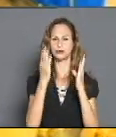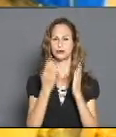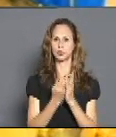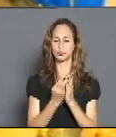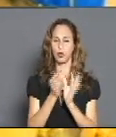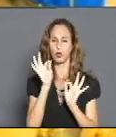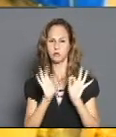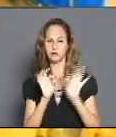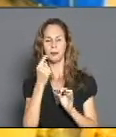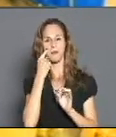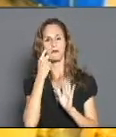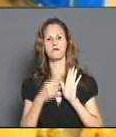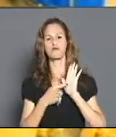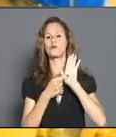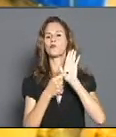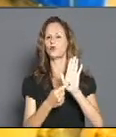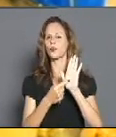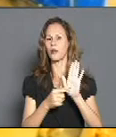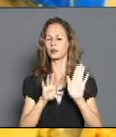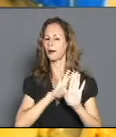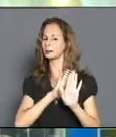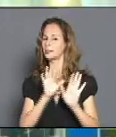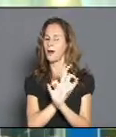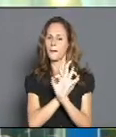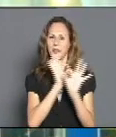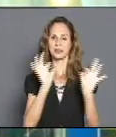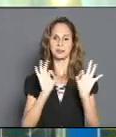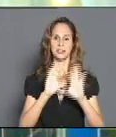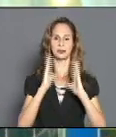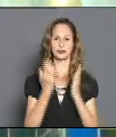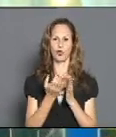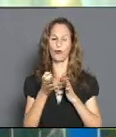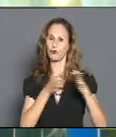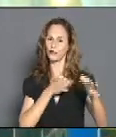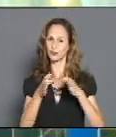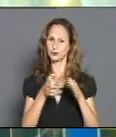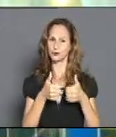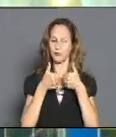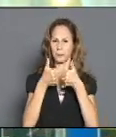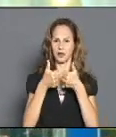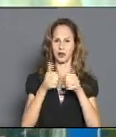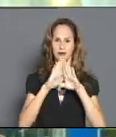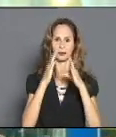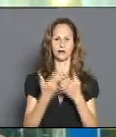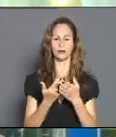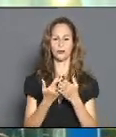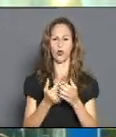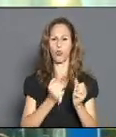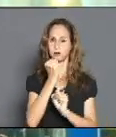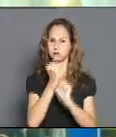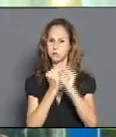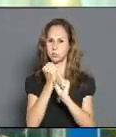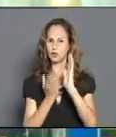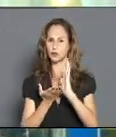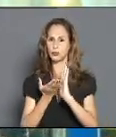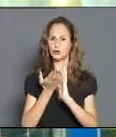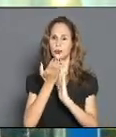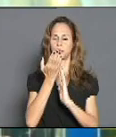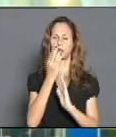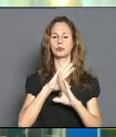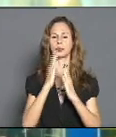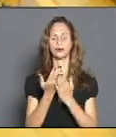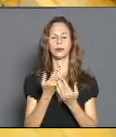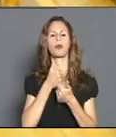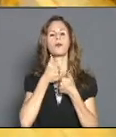se puede apreciar en esa obra que quedó excelente. Hoy estamos rodando y sincronizando la turbina con unos valores de